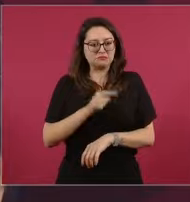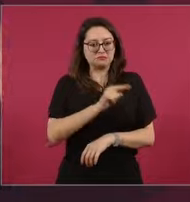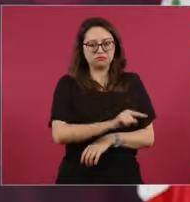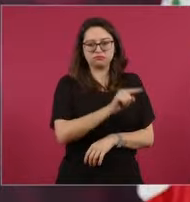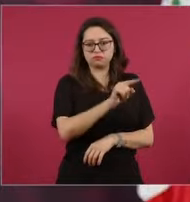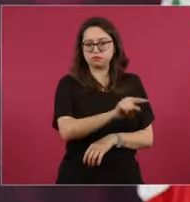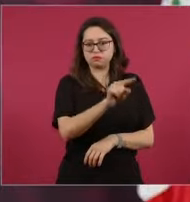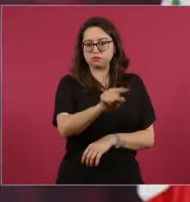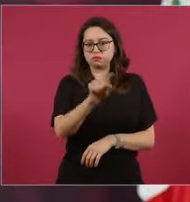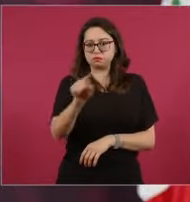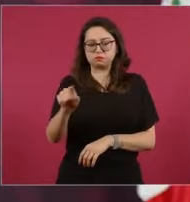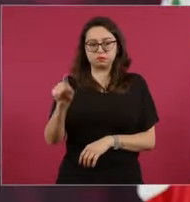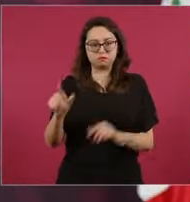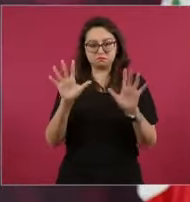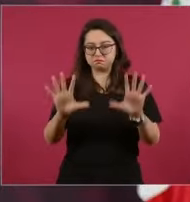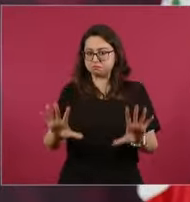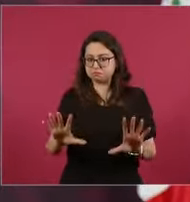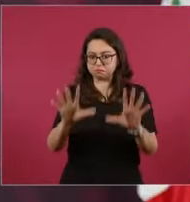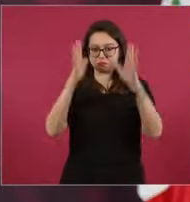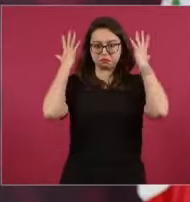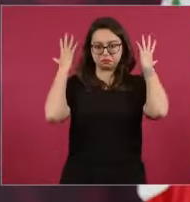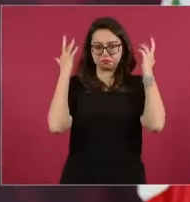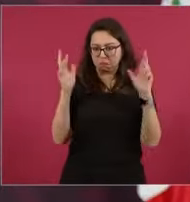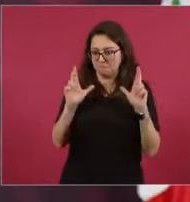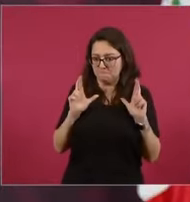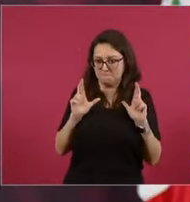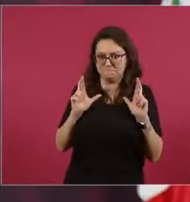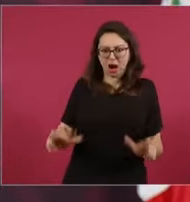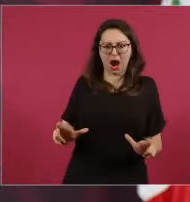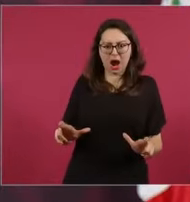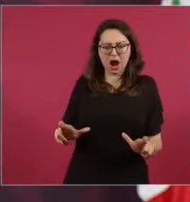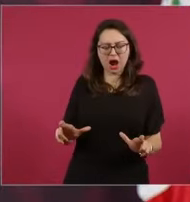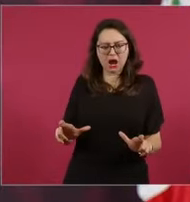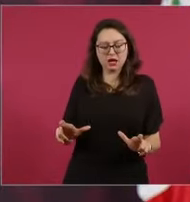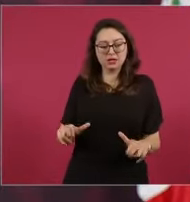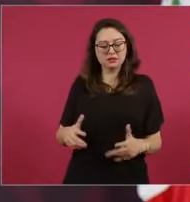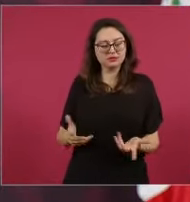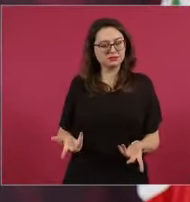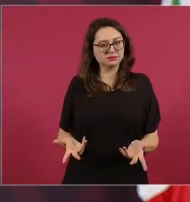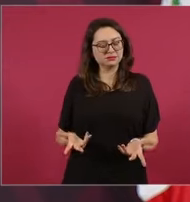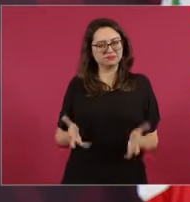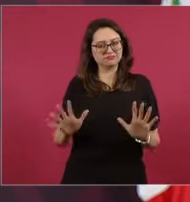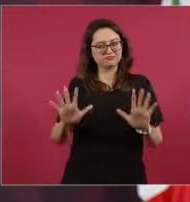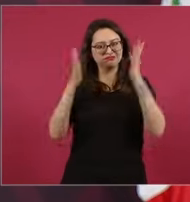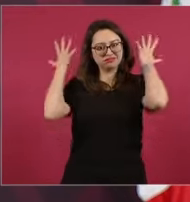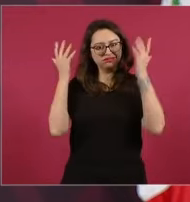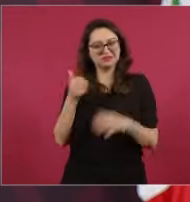en seis años los que aparecen en la lista de los más ricos del mundo